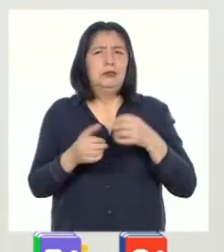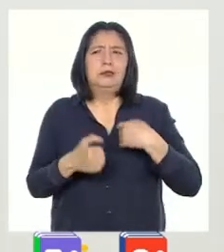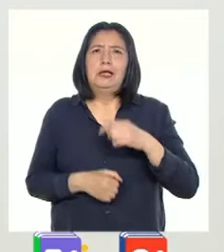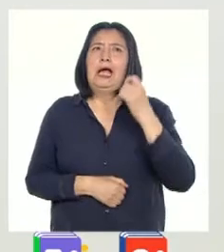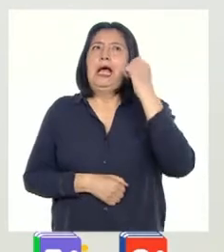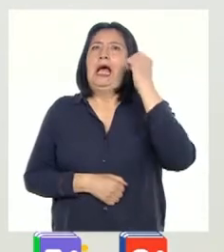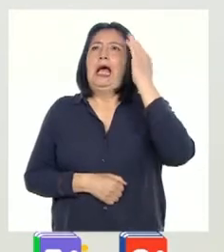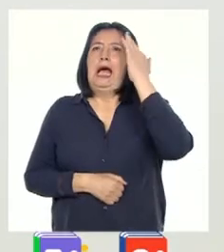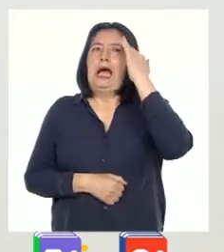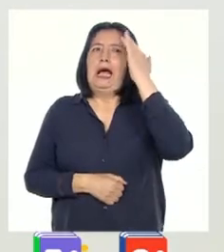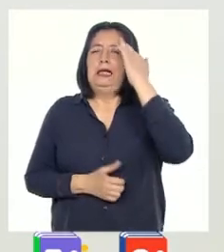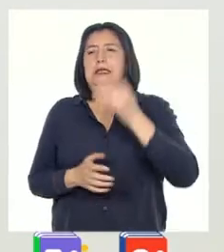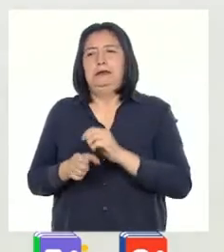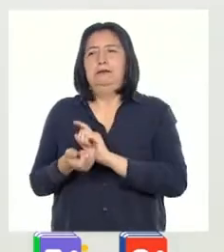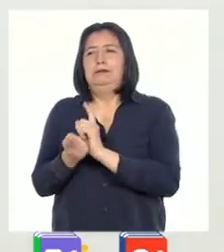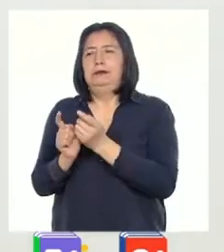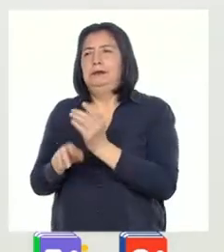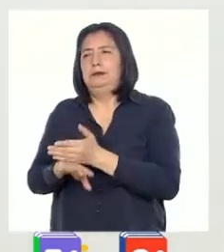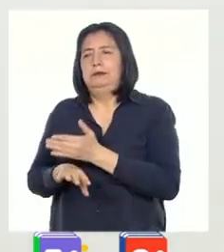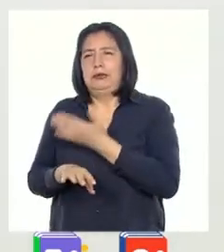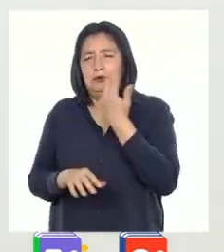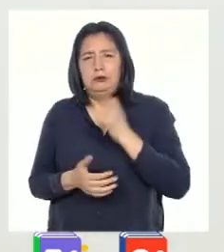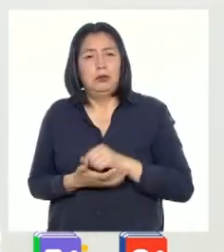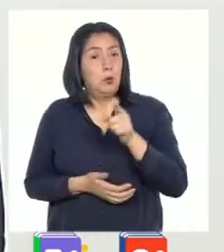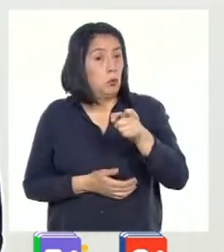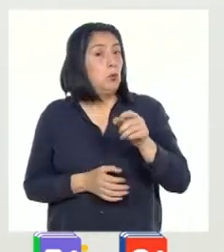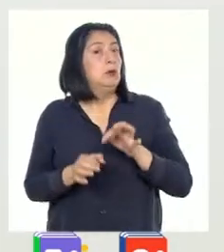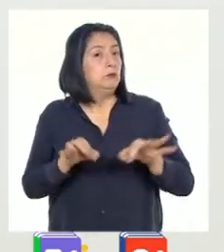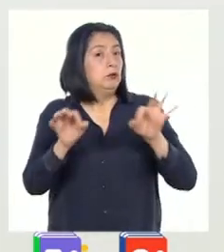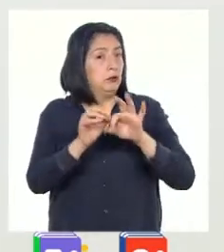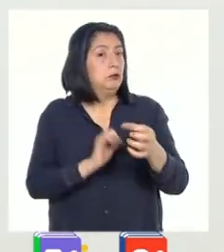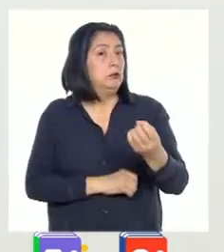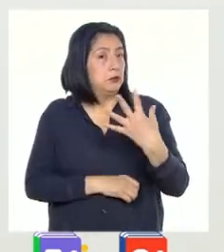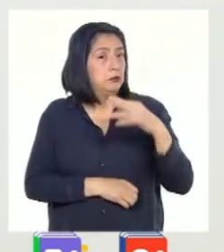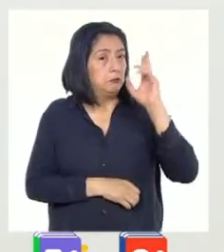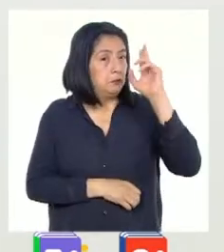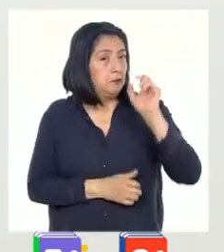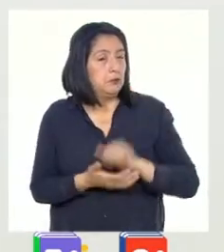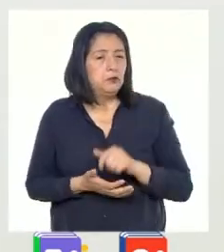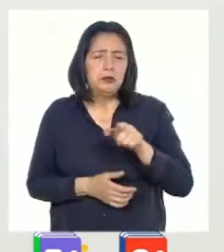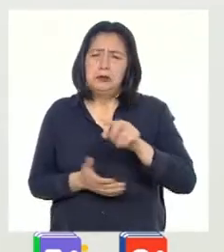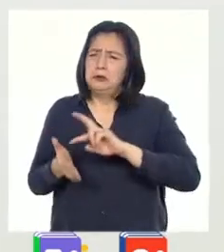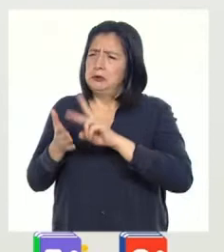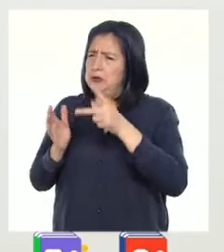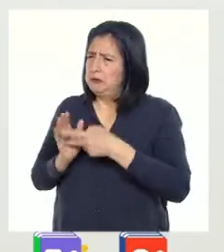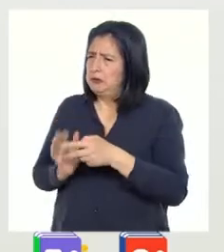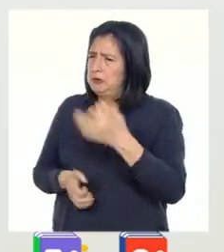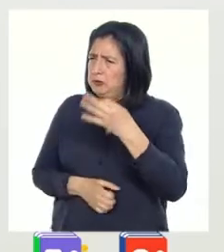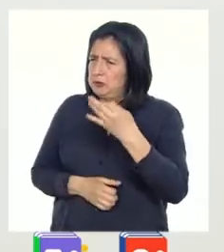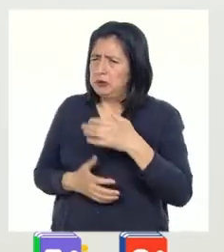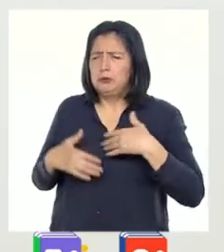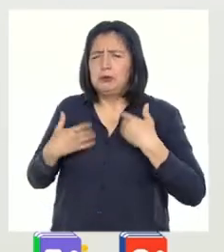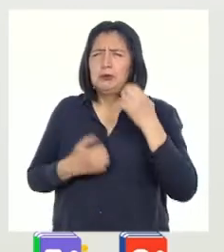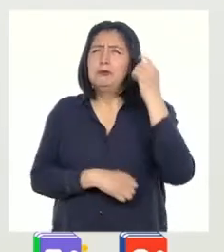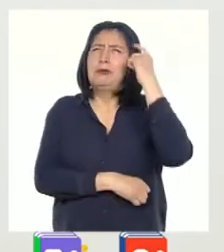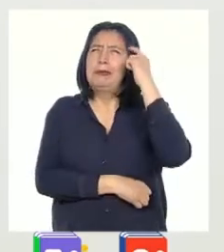darnos cuenta y mejorar. Qué importante lo que acaba de decir, profesor. Eso significa que siempre podemos reflexionar sobre nuestras